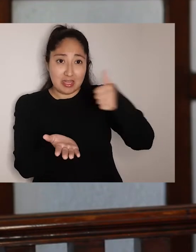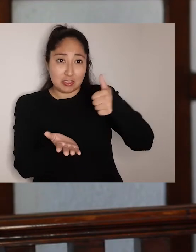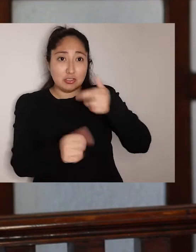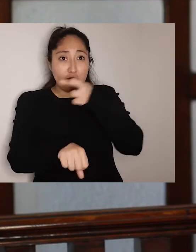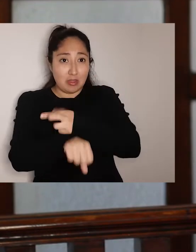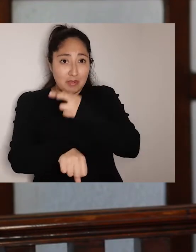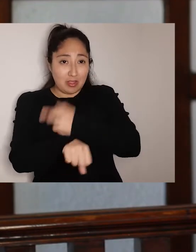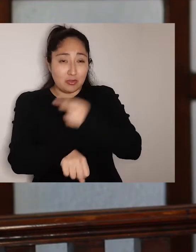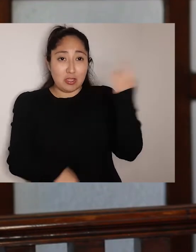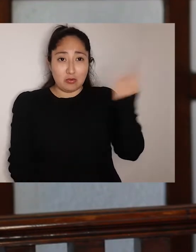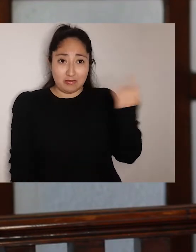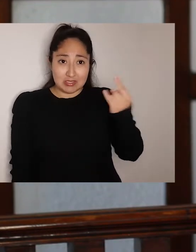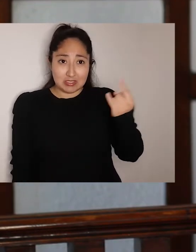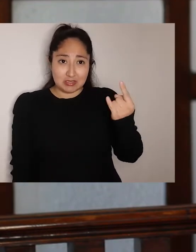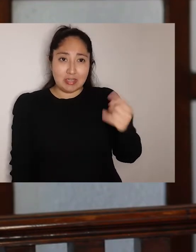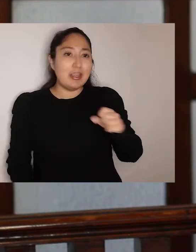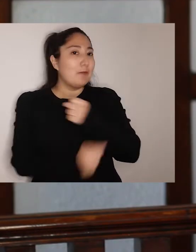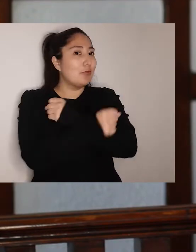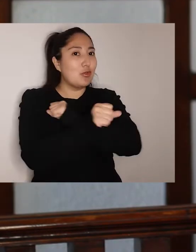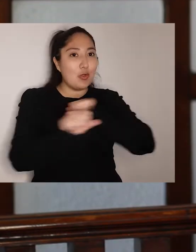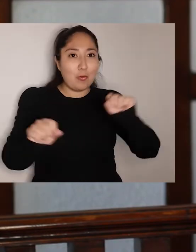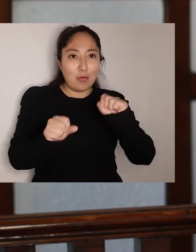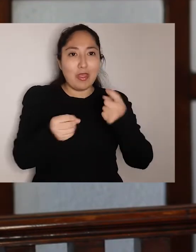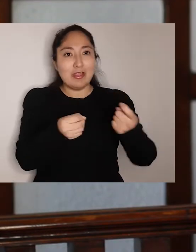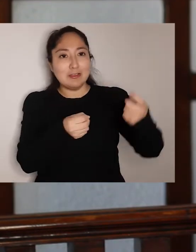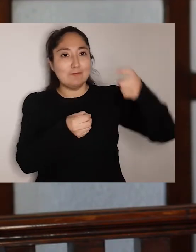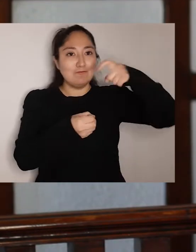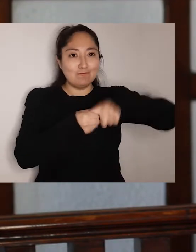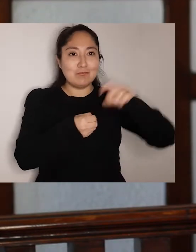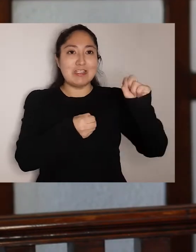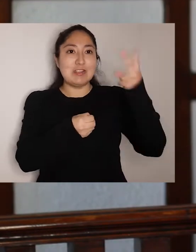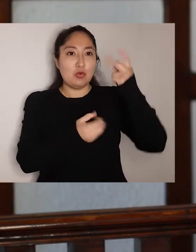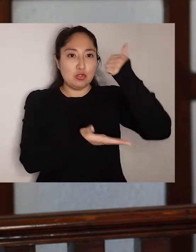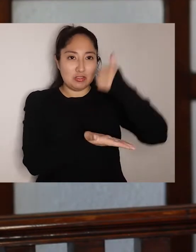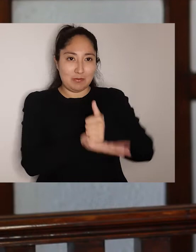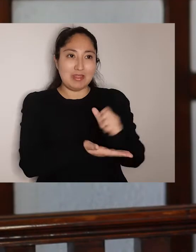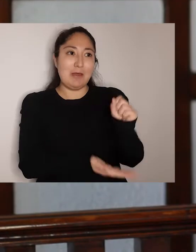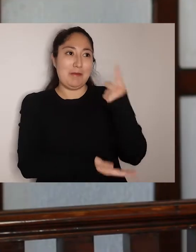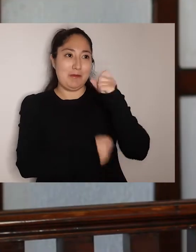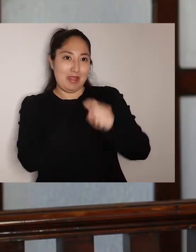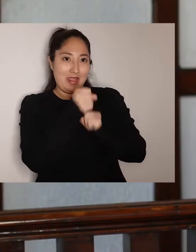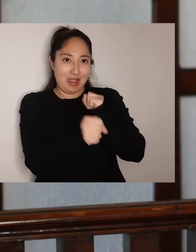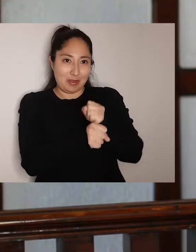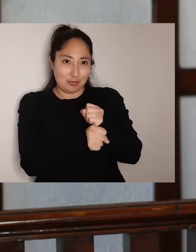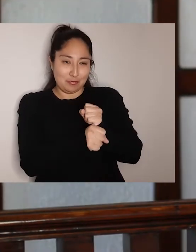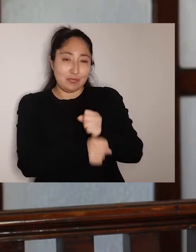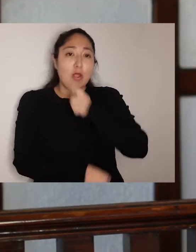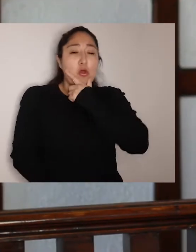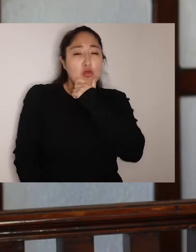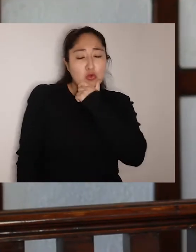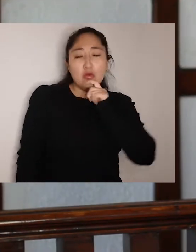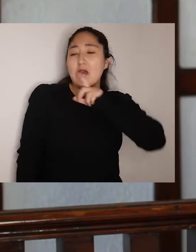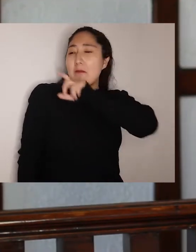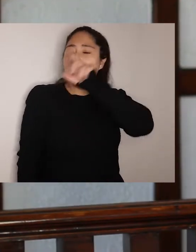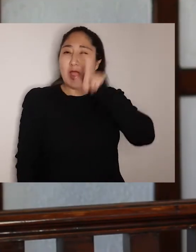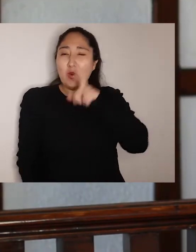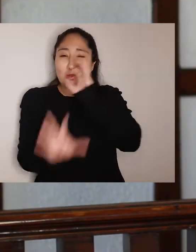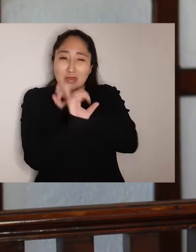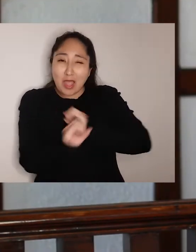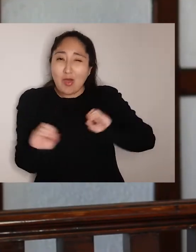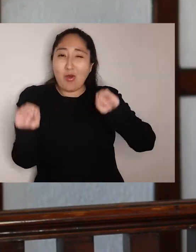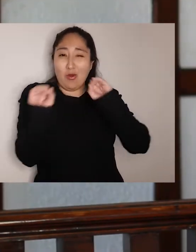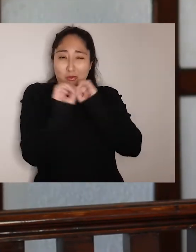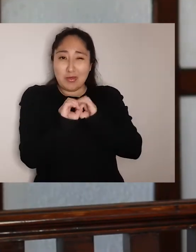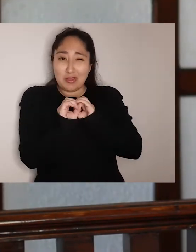Docencia y Pedagogía Universitaria, no podrás tomar ramos el segundo semestre de tu primer año. Las dudas que tengas sobre el programa de